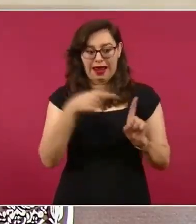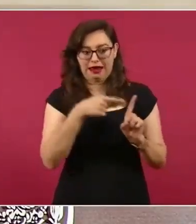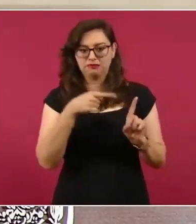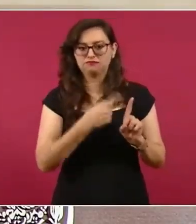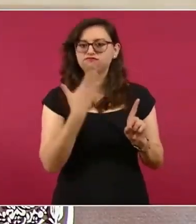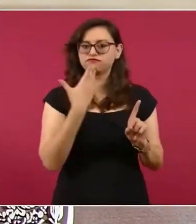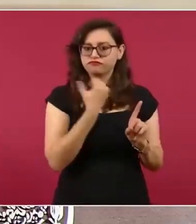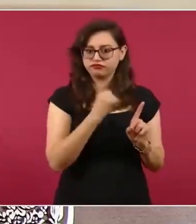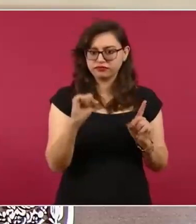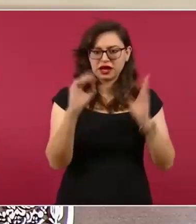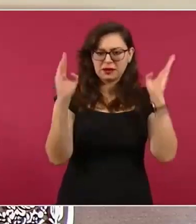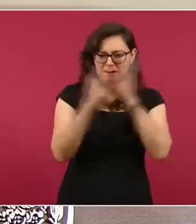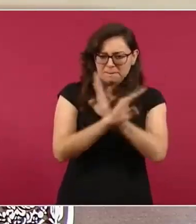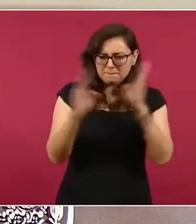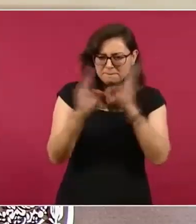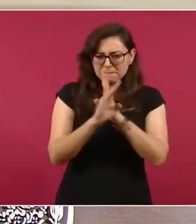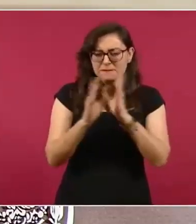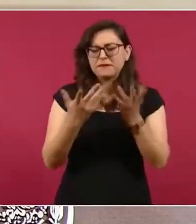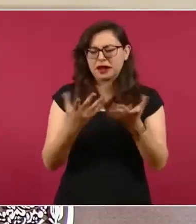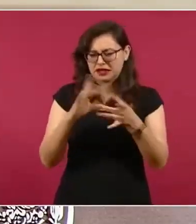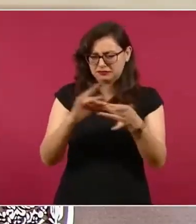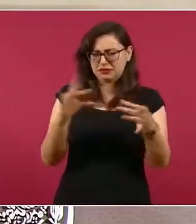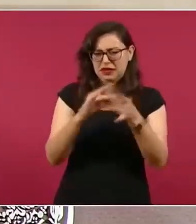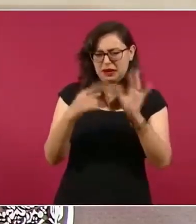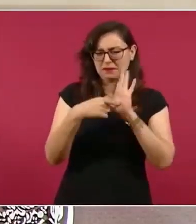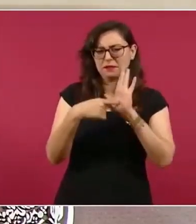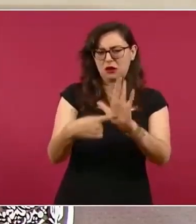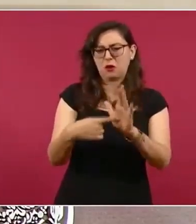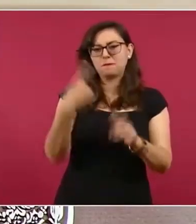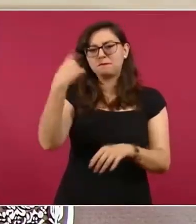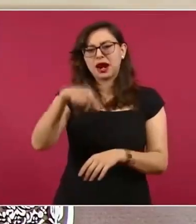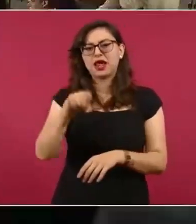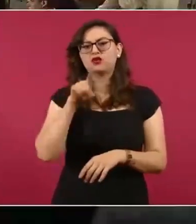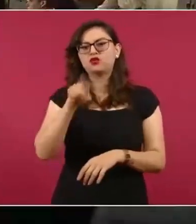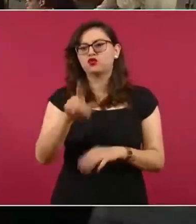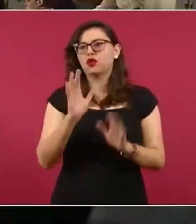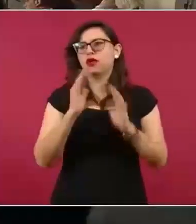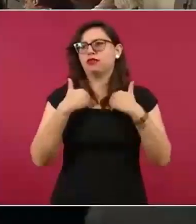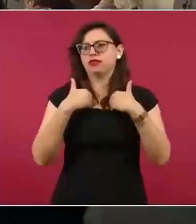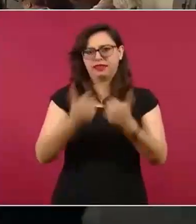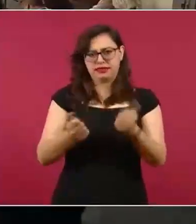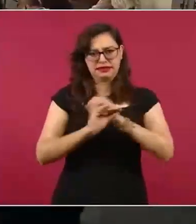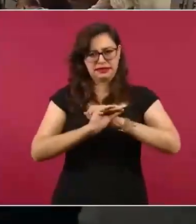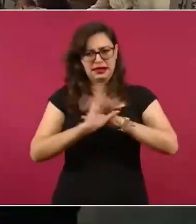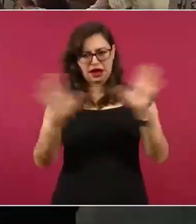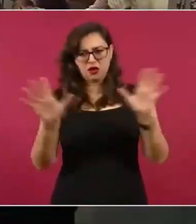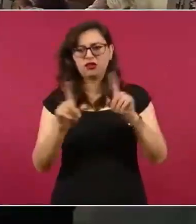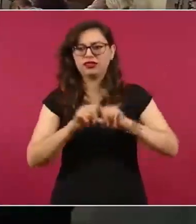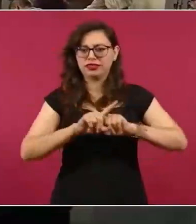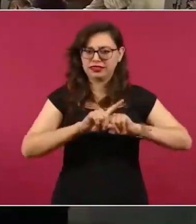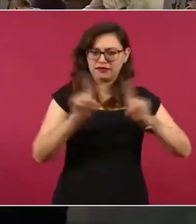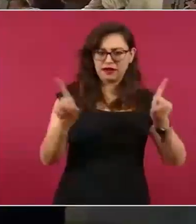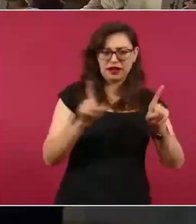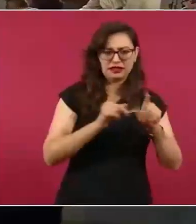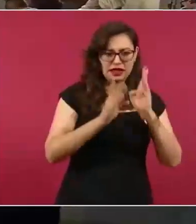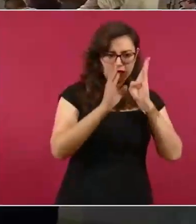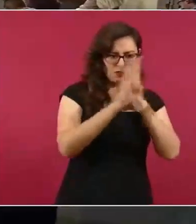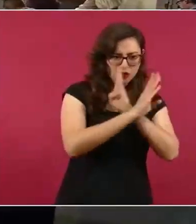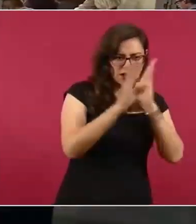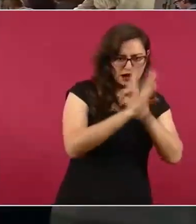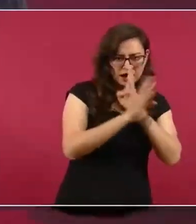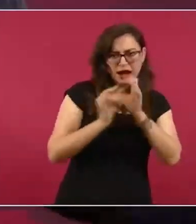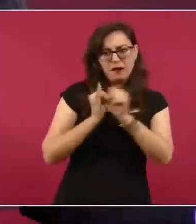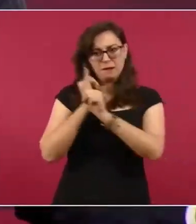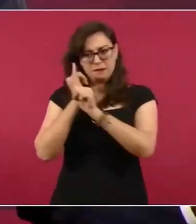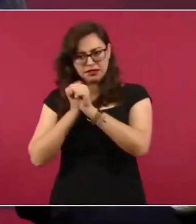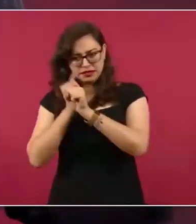Para que nos entendamos. Y te voy a decir también, como quieres,